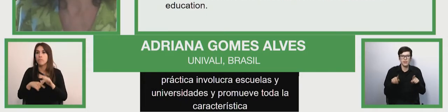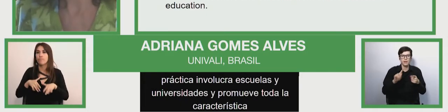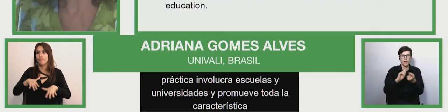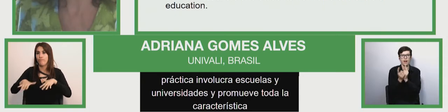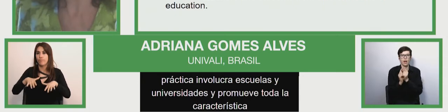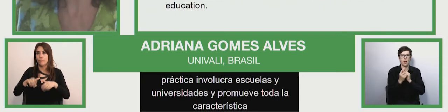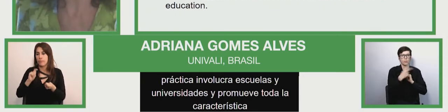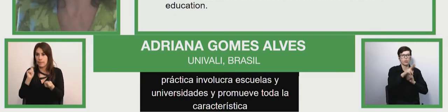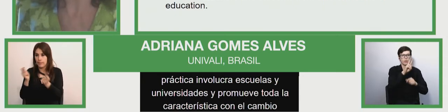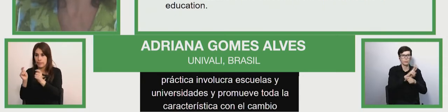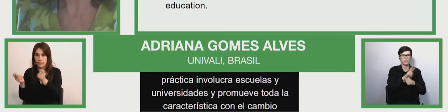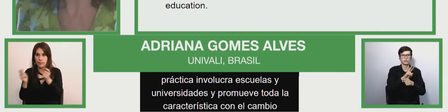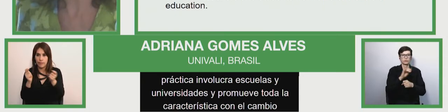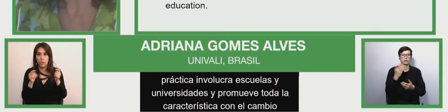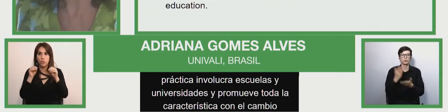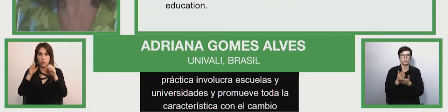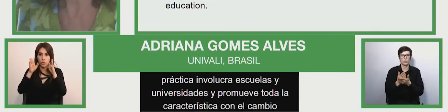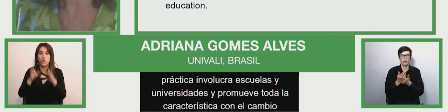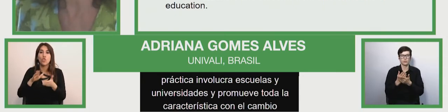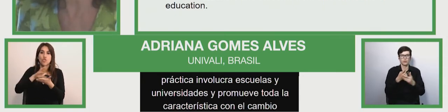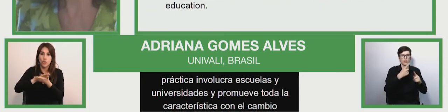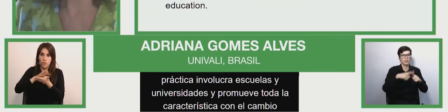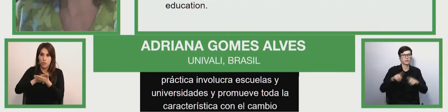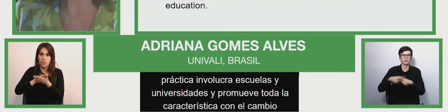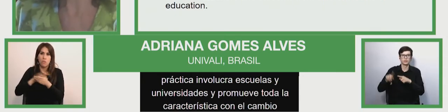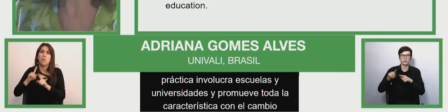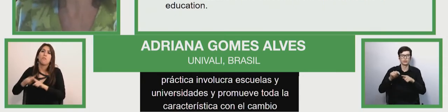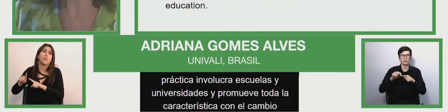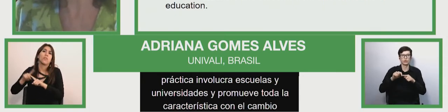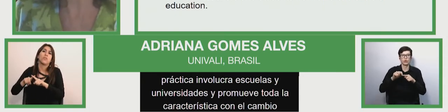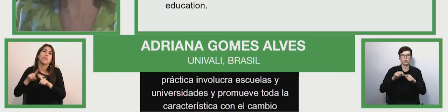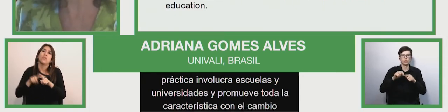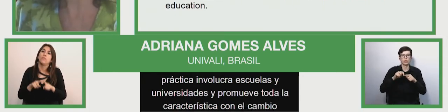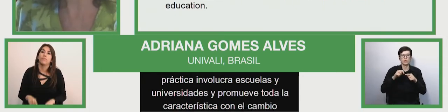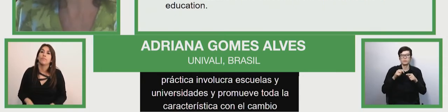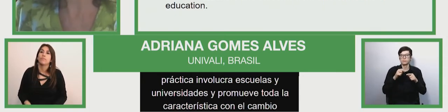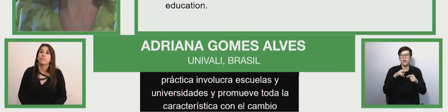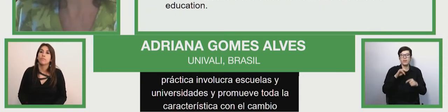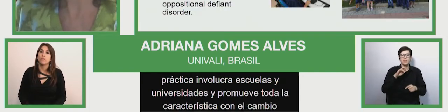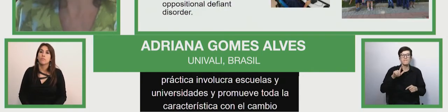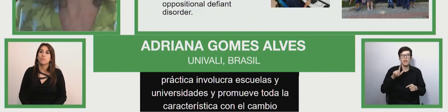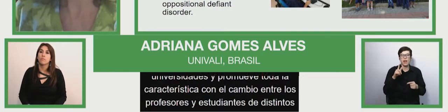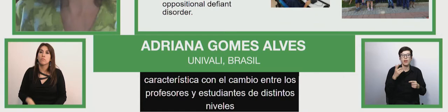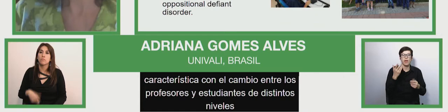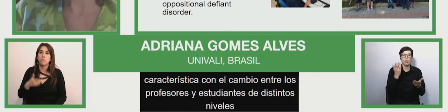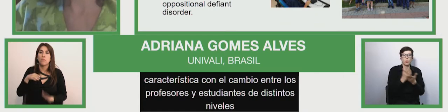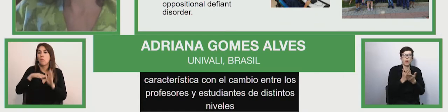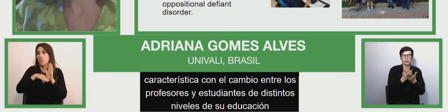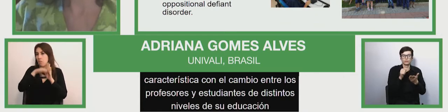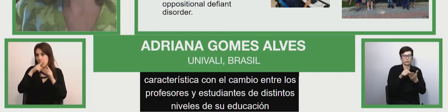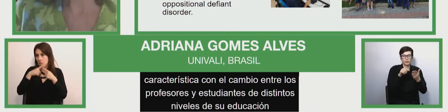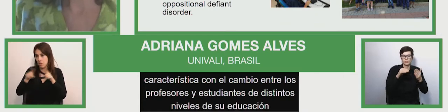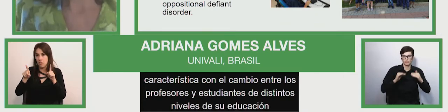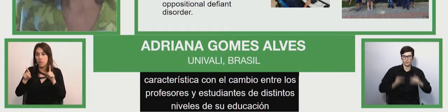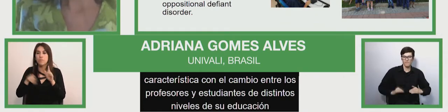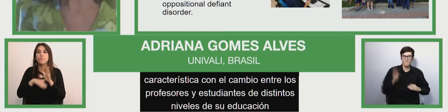profesores y estudiantes de distintos niveles de su educación. Próxima lámina, por favor.